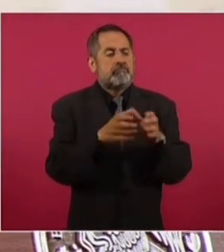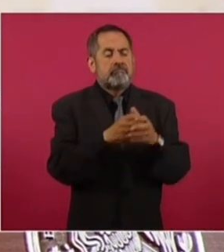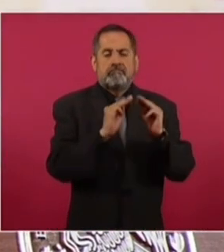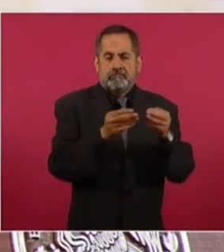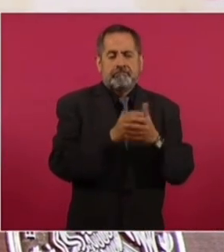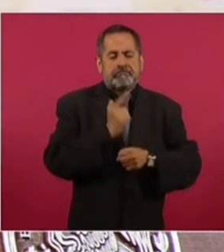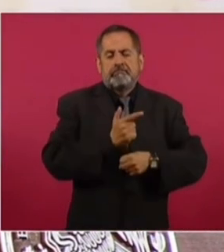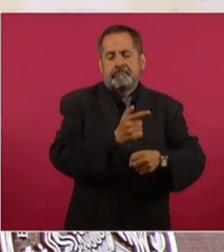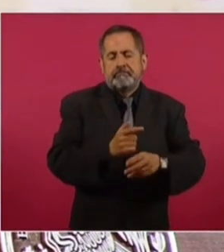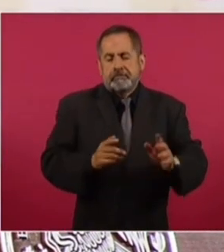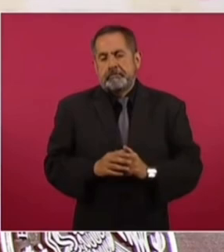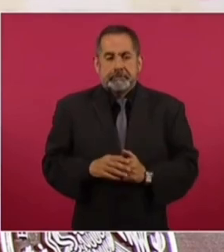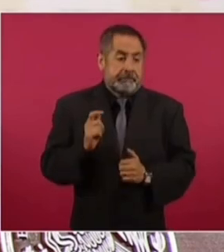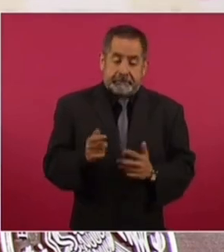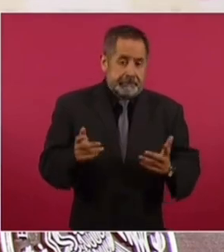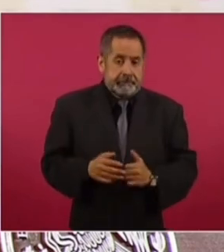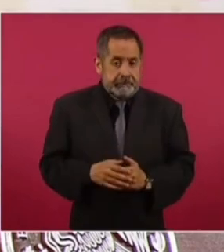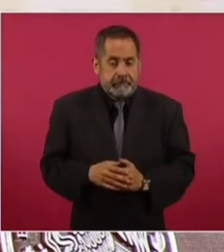organizada,